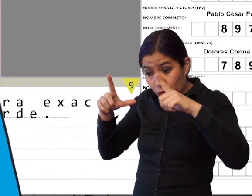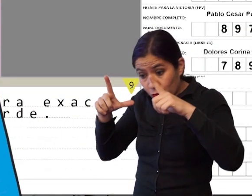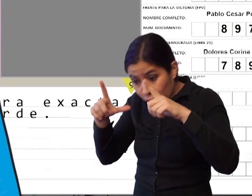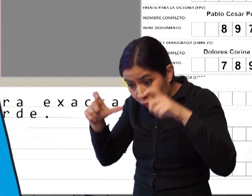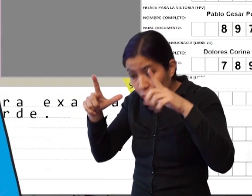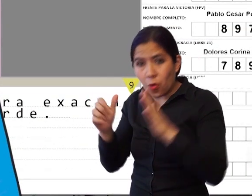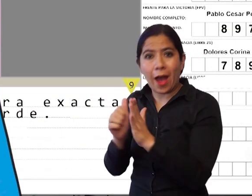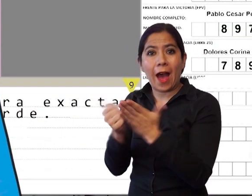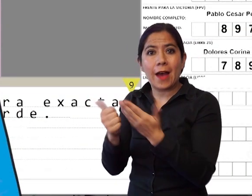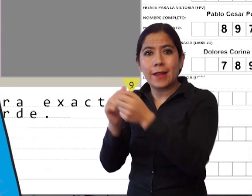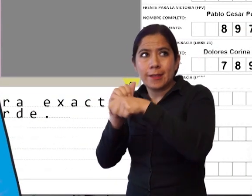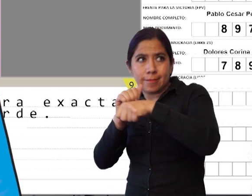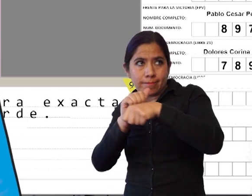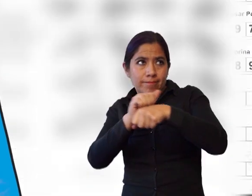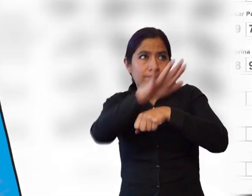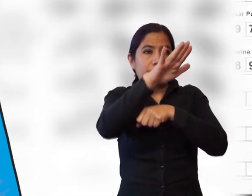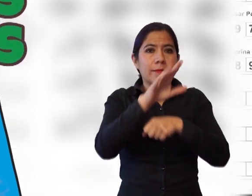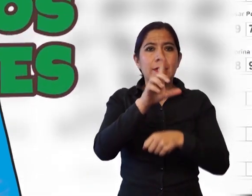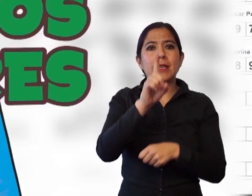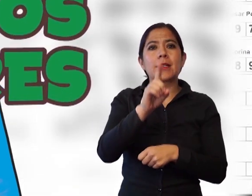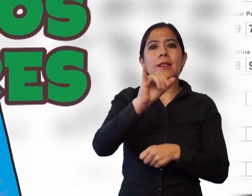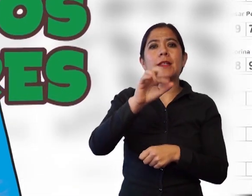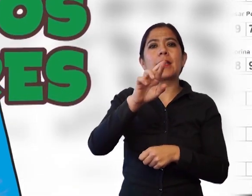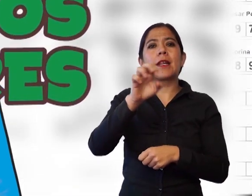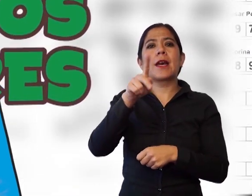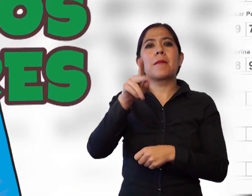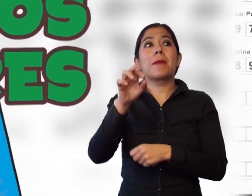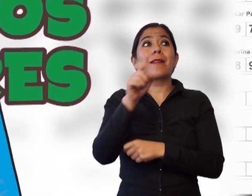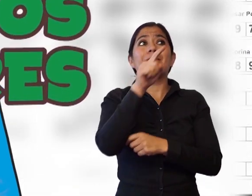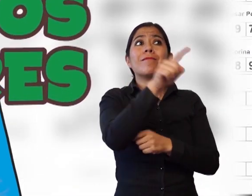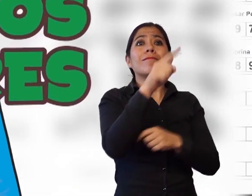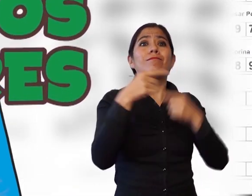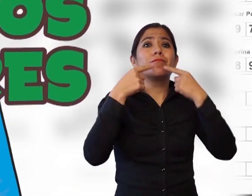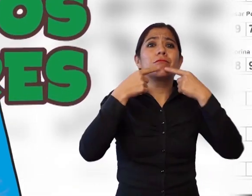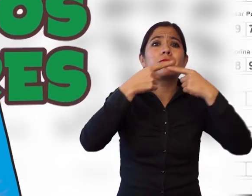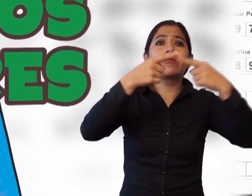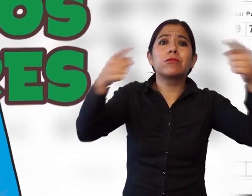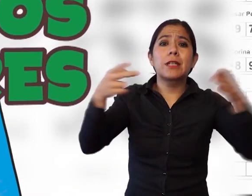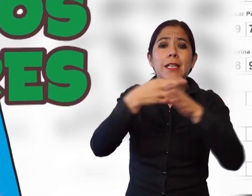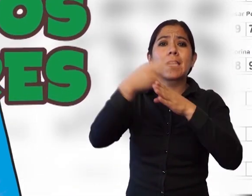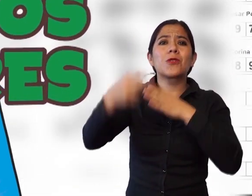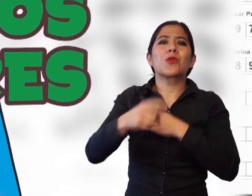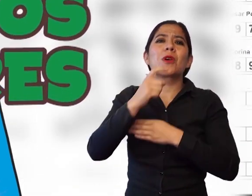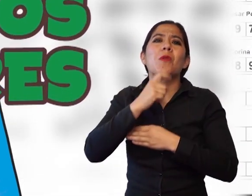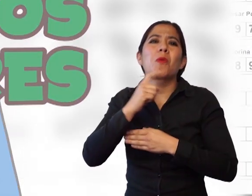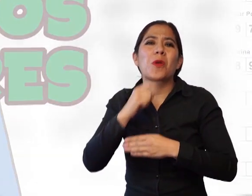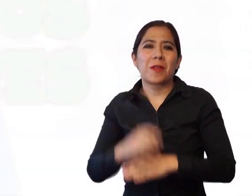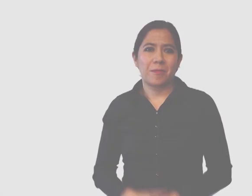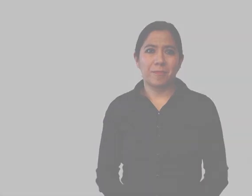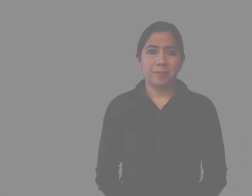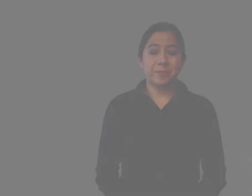acta electoral para enviar al direpre, que es la difusión de resultados preliminares.